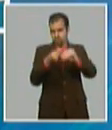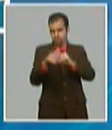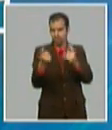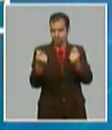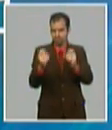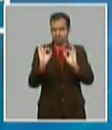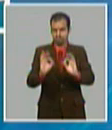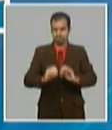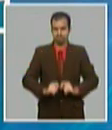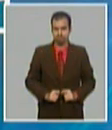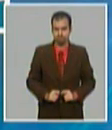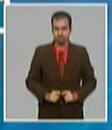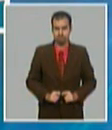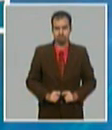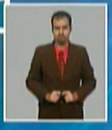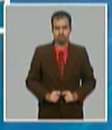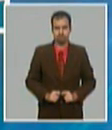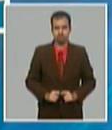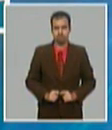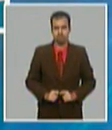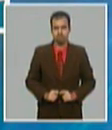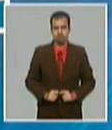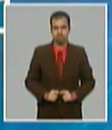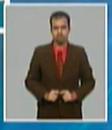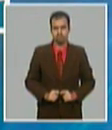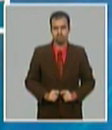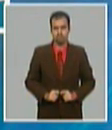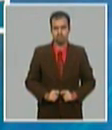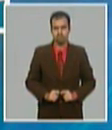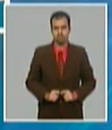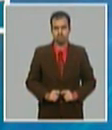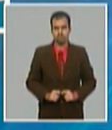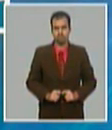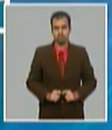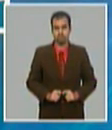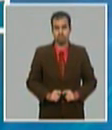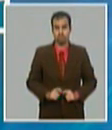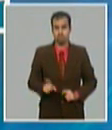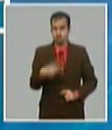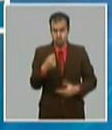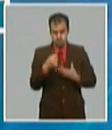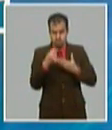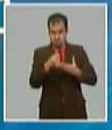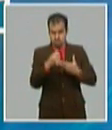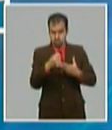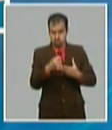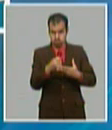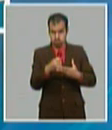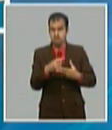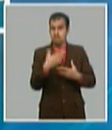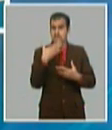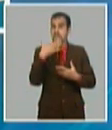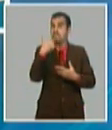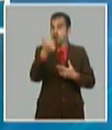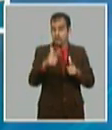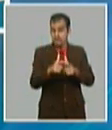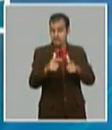Potenciar el crecimiento de la zona especial de desarrollo Mariel y su vínculo con la economía interna del país.